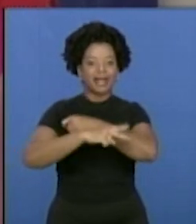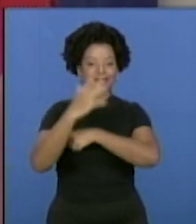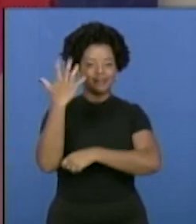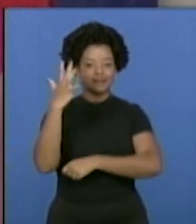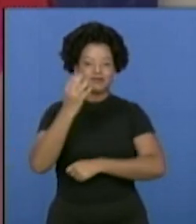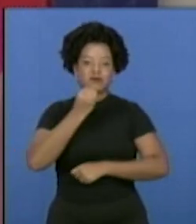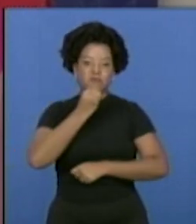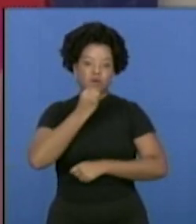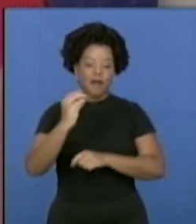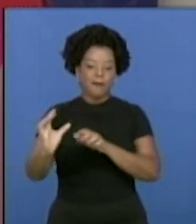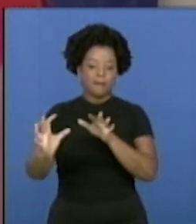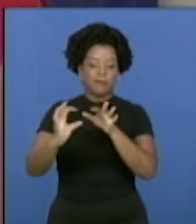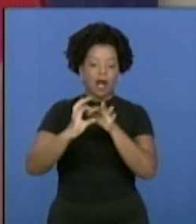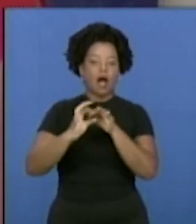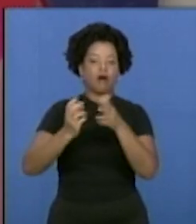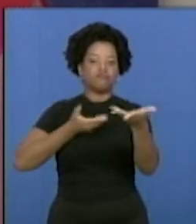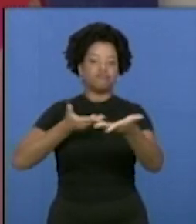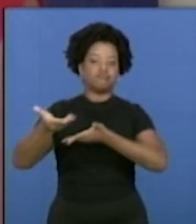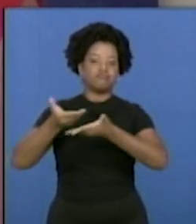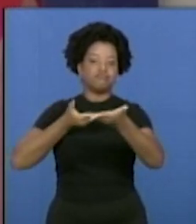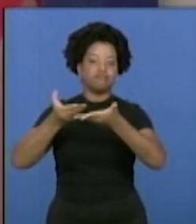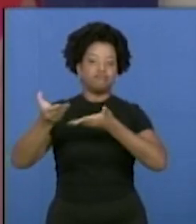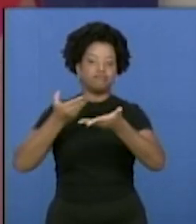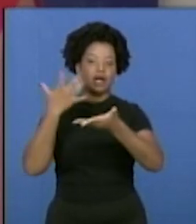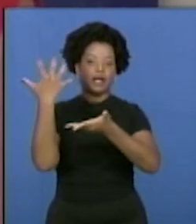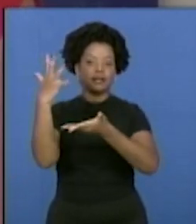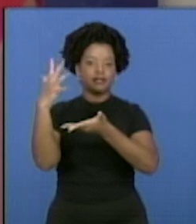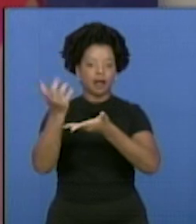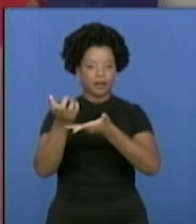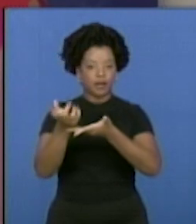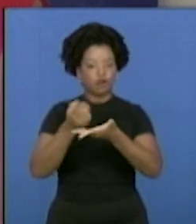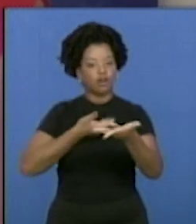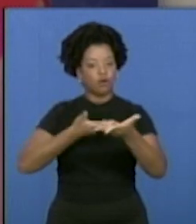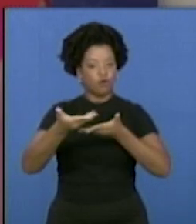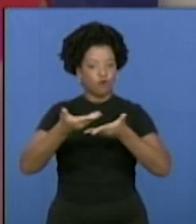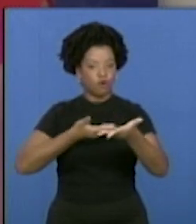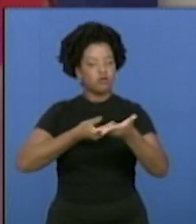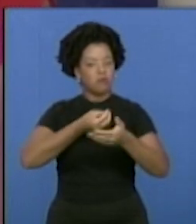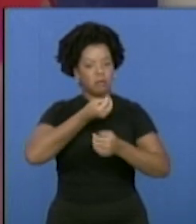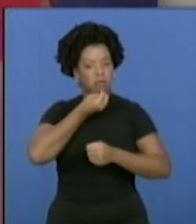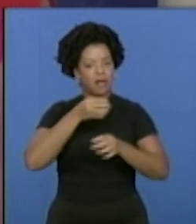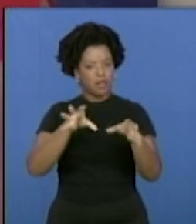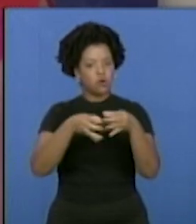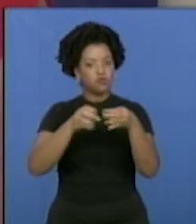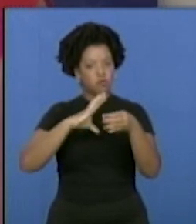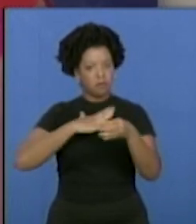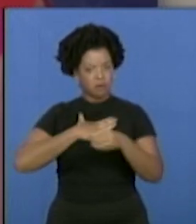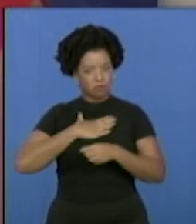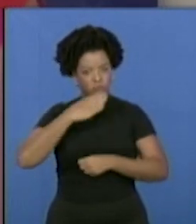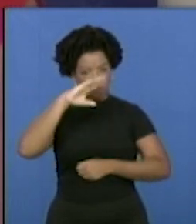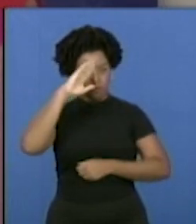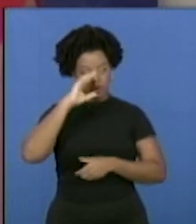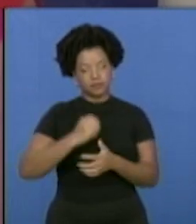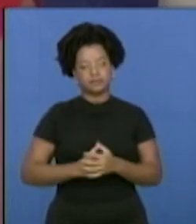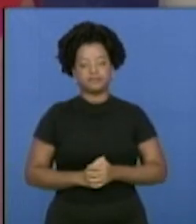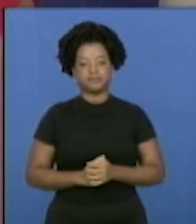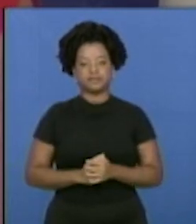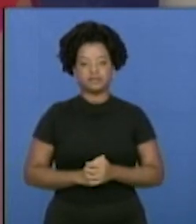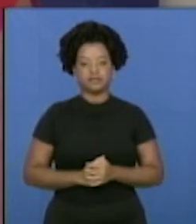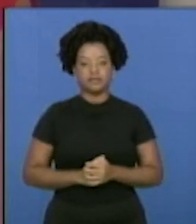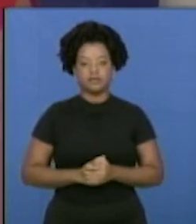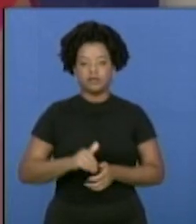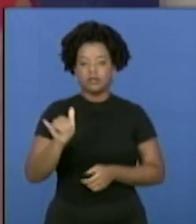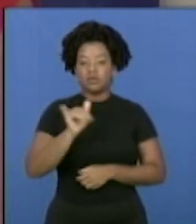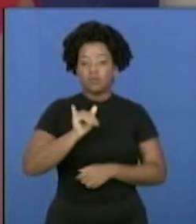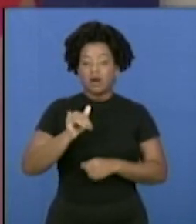internacionalización de los productos que puede producir nuestro grupo empresarial. También va a ser muy importante